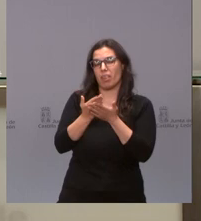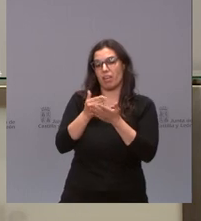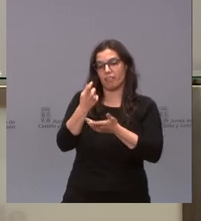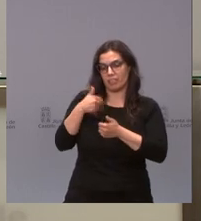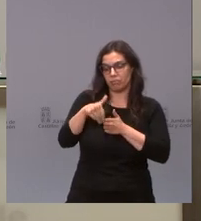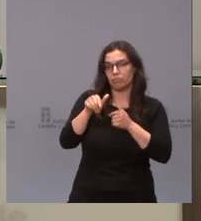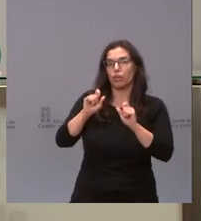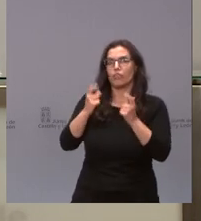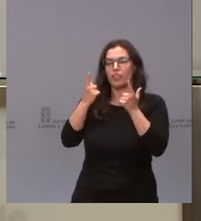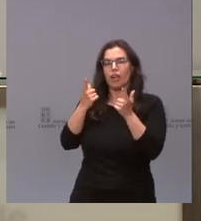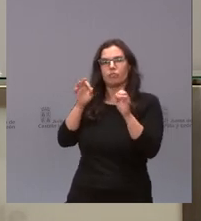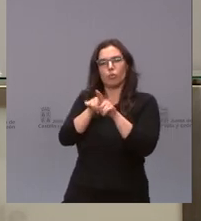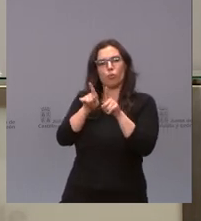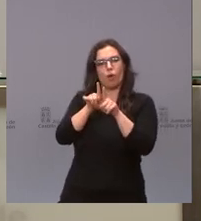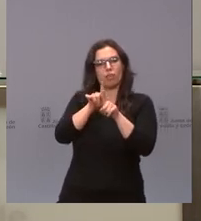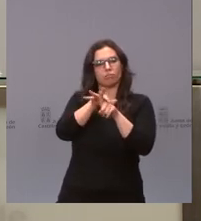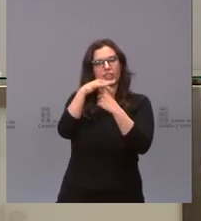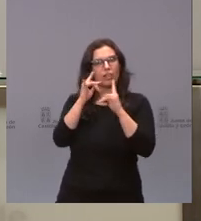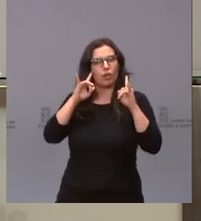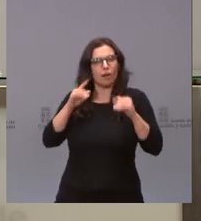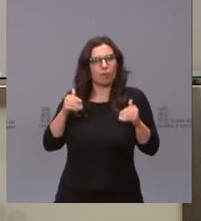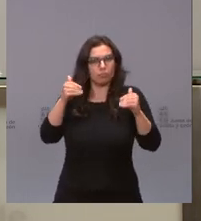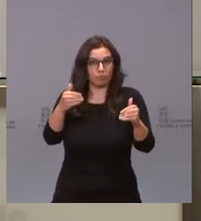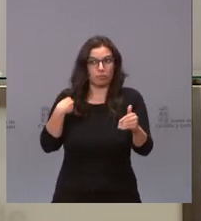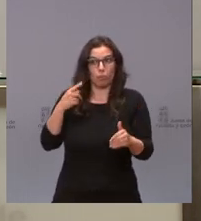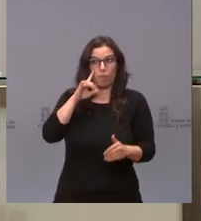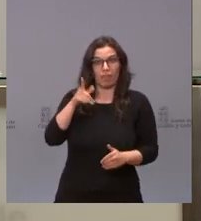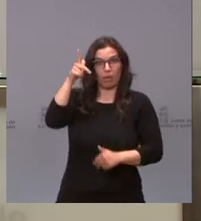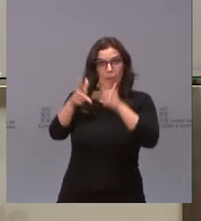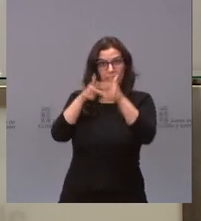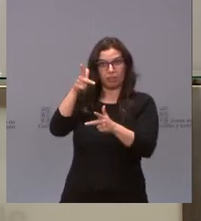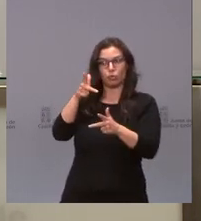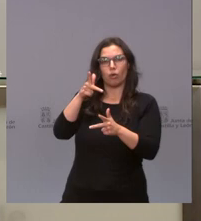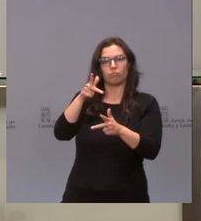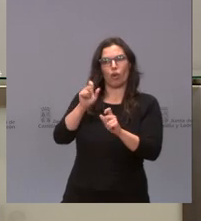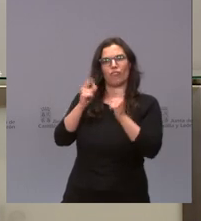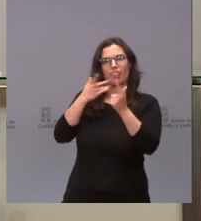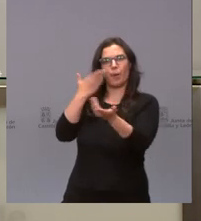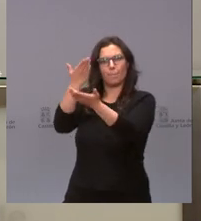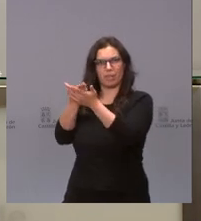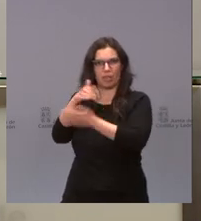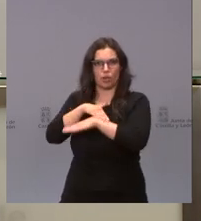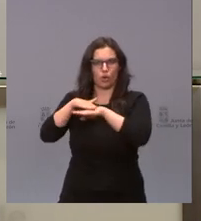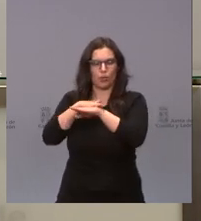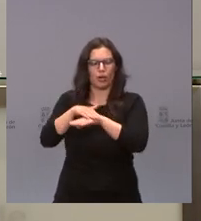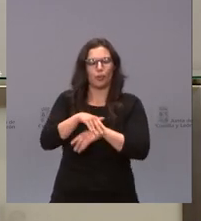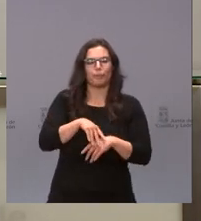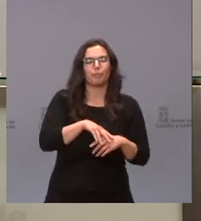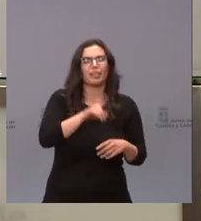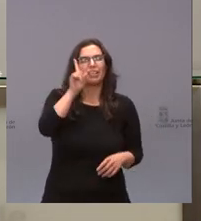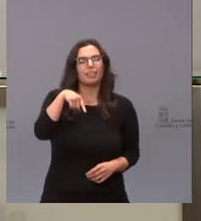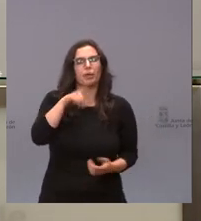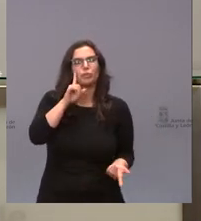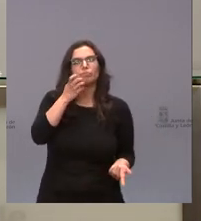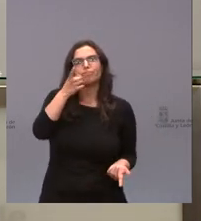alargue el estado de alarma como parece que va a hacer el País Vasco, pedírselo al gobierno. Y un par de cuestiones más. No sé qué valoración hace de